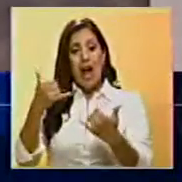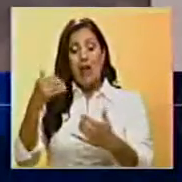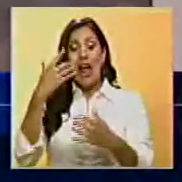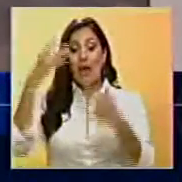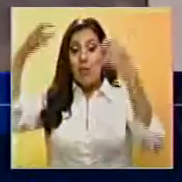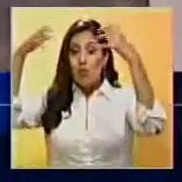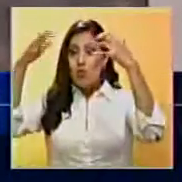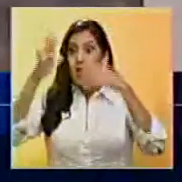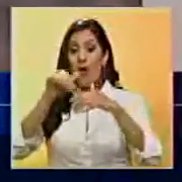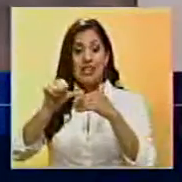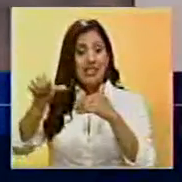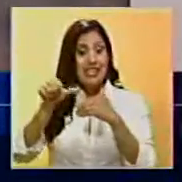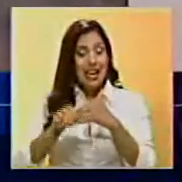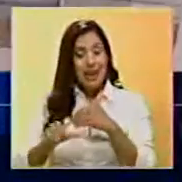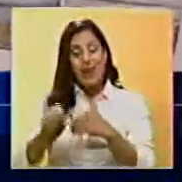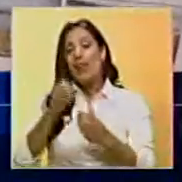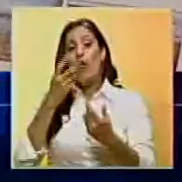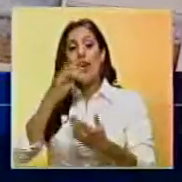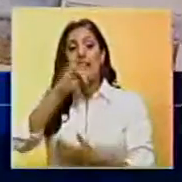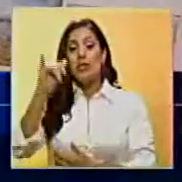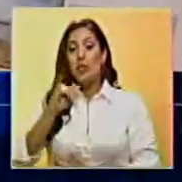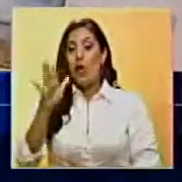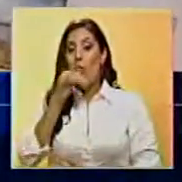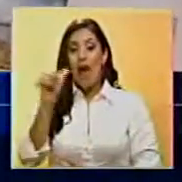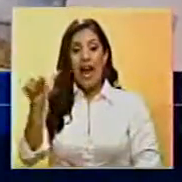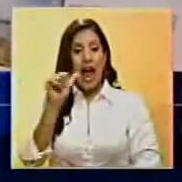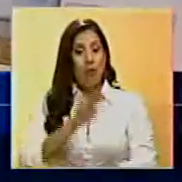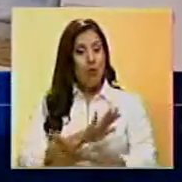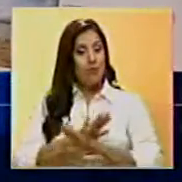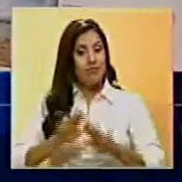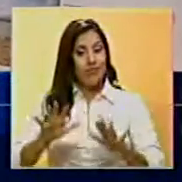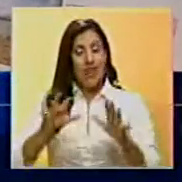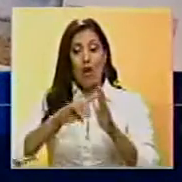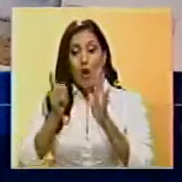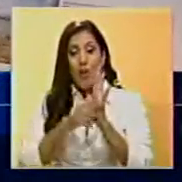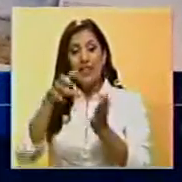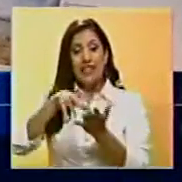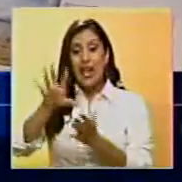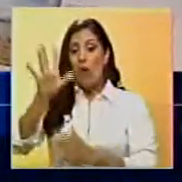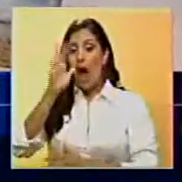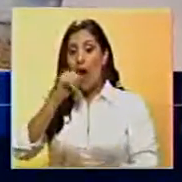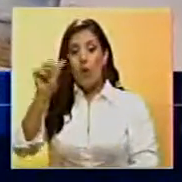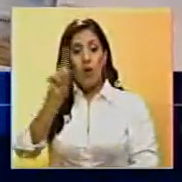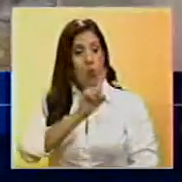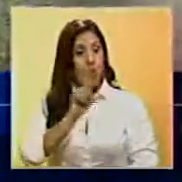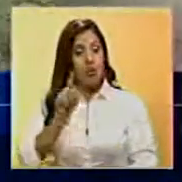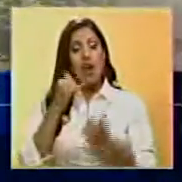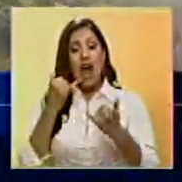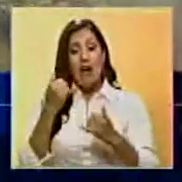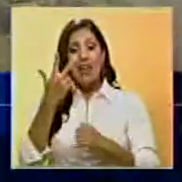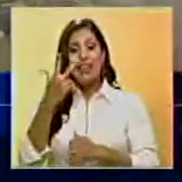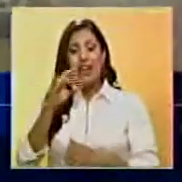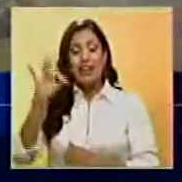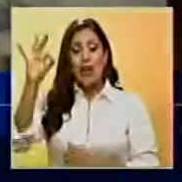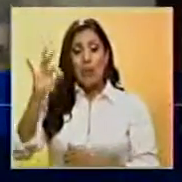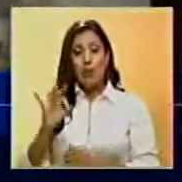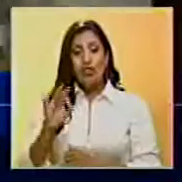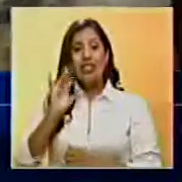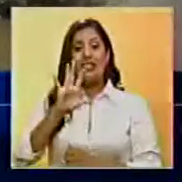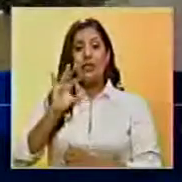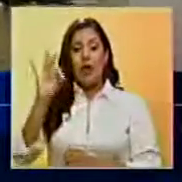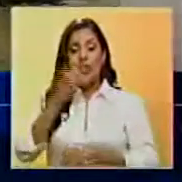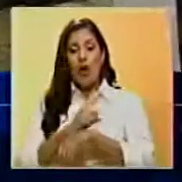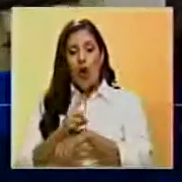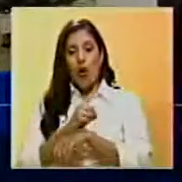en las próximas semanas, el Zulia no contará con el vital líquido. Marcelo señaló que el cronograma de racionamiento de 30 por 150 horas